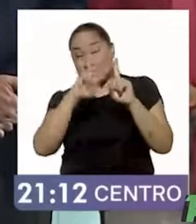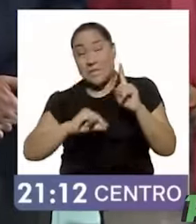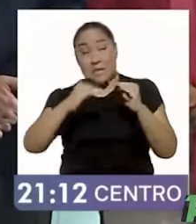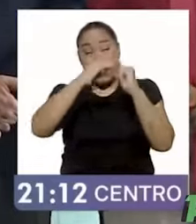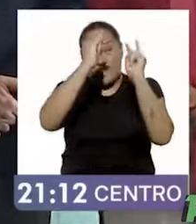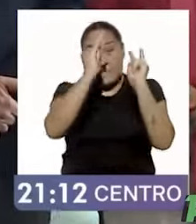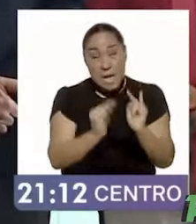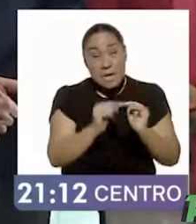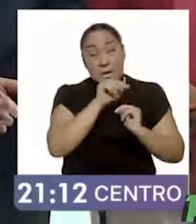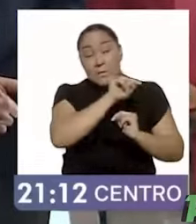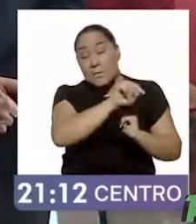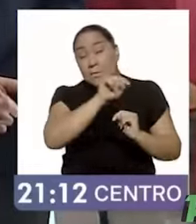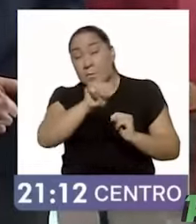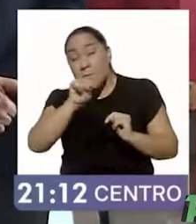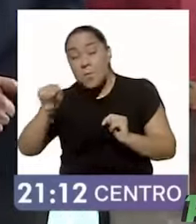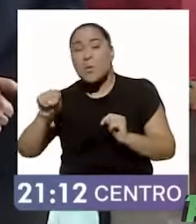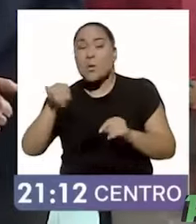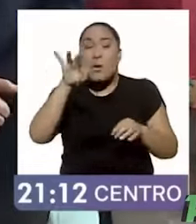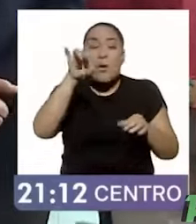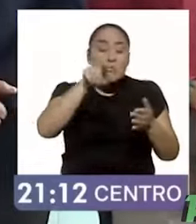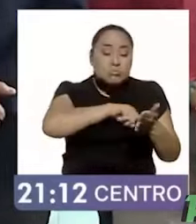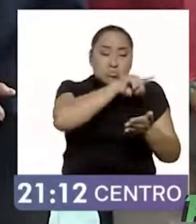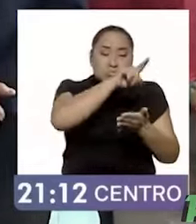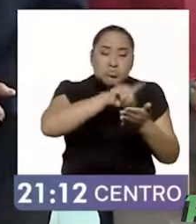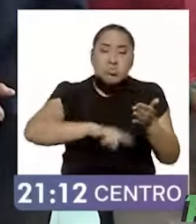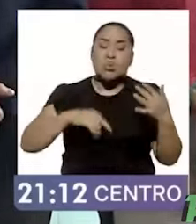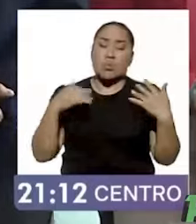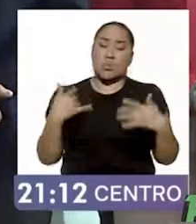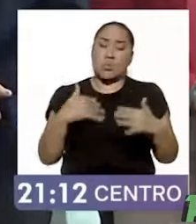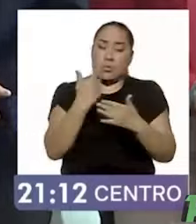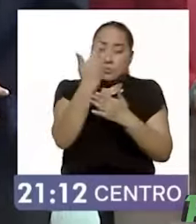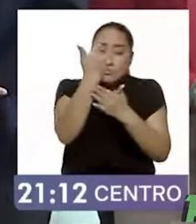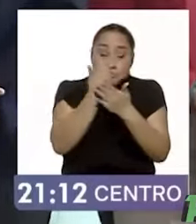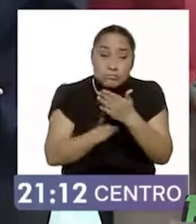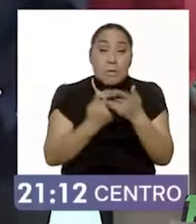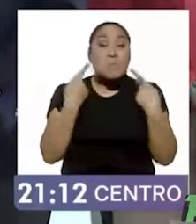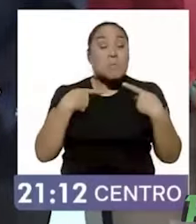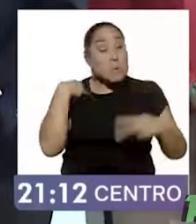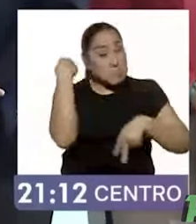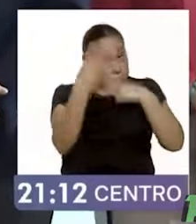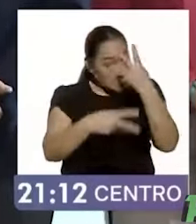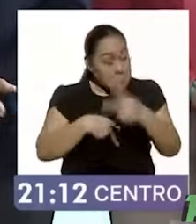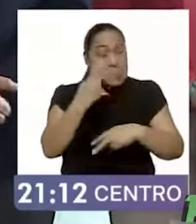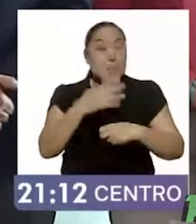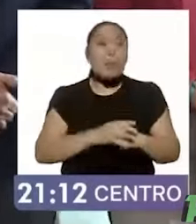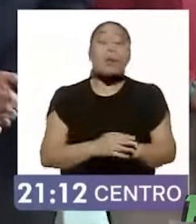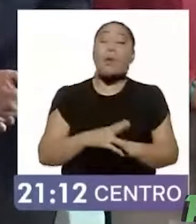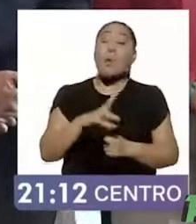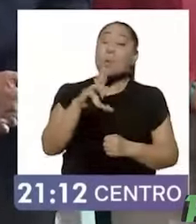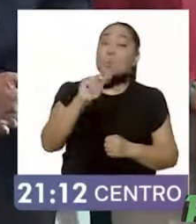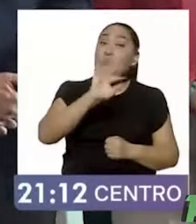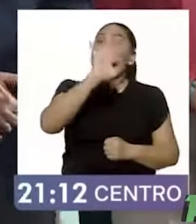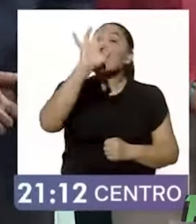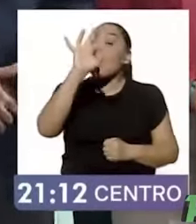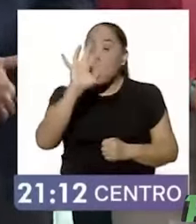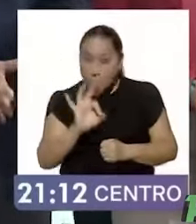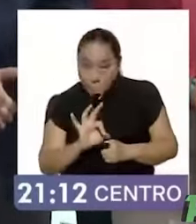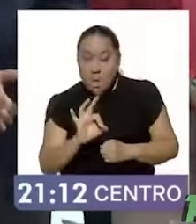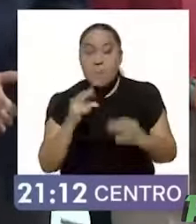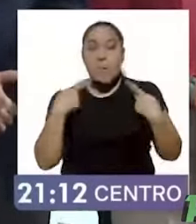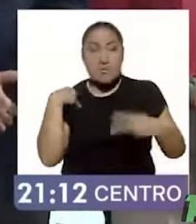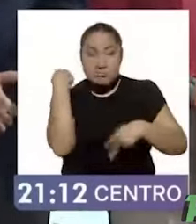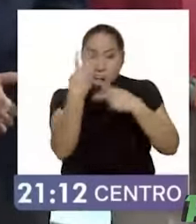votaron altos porcentajes del listado nominal, casi de hasta ochentas porcientos,